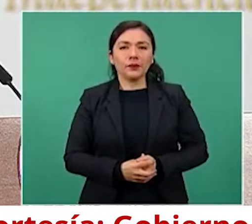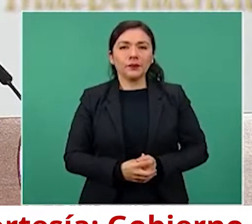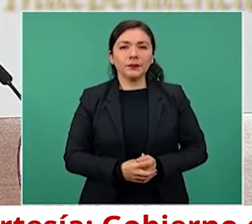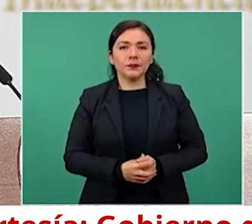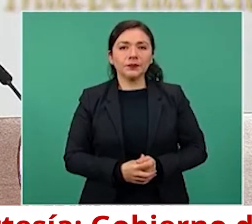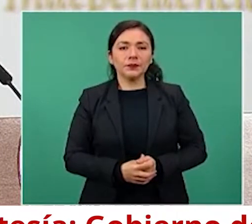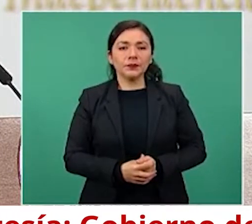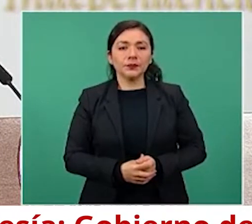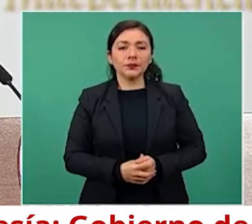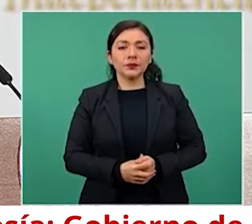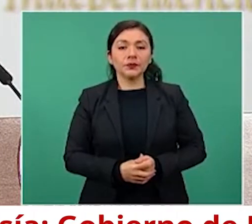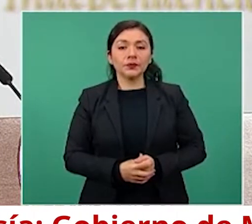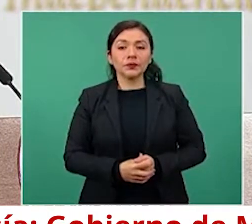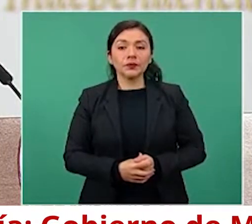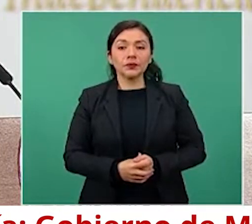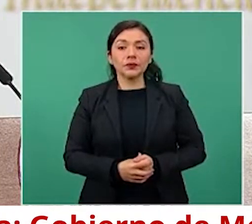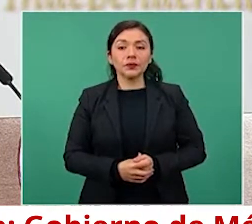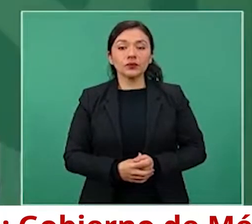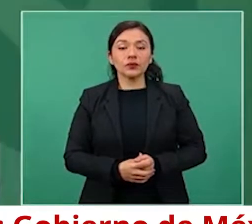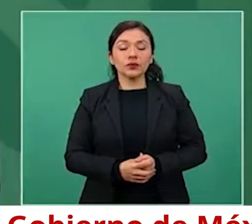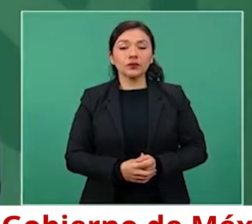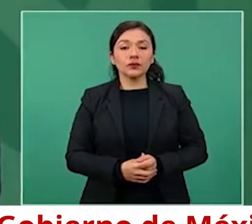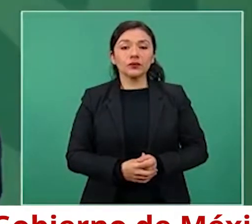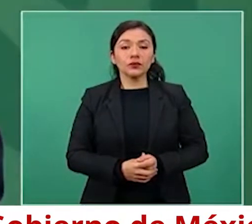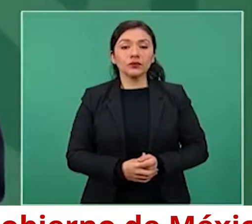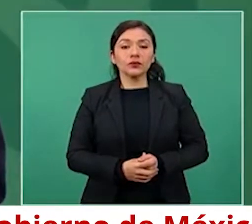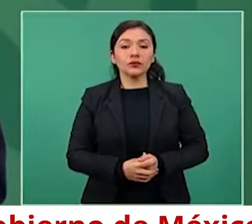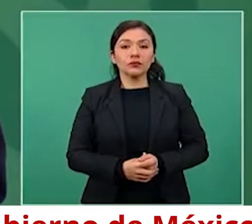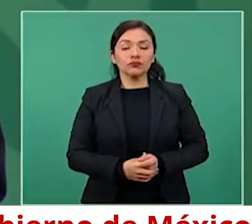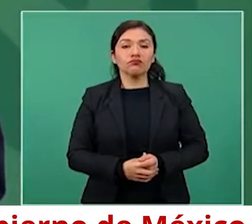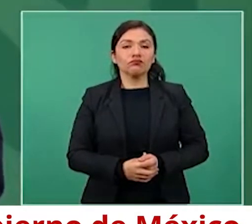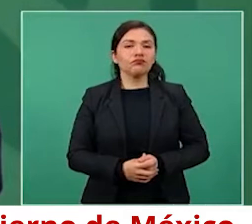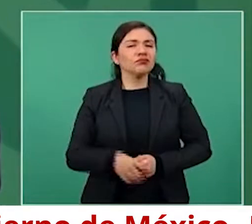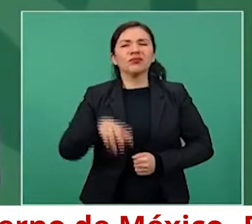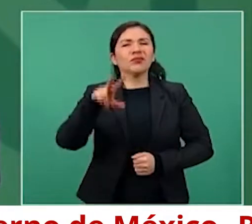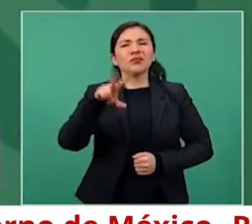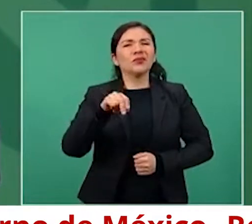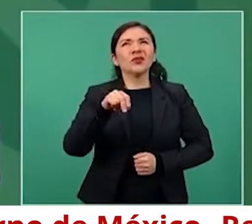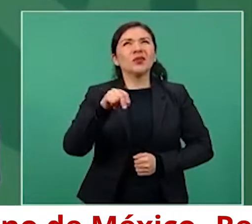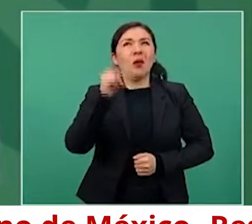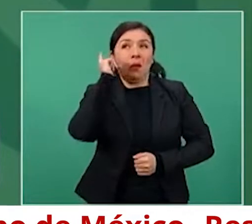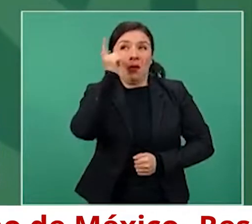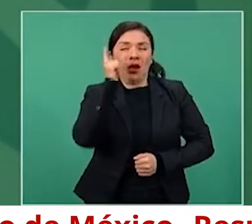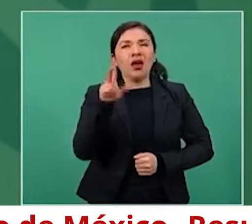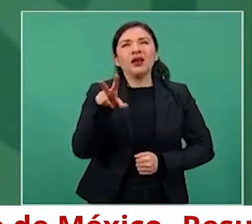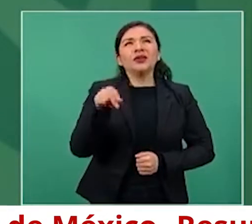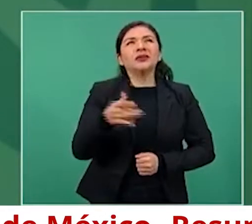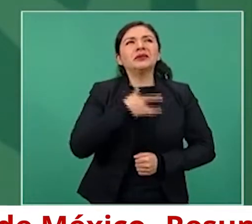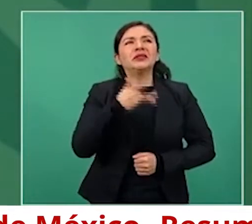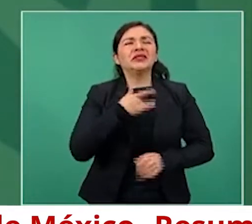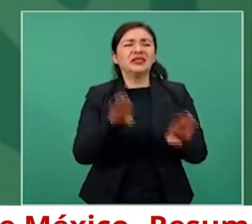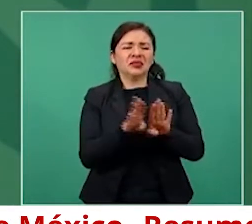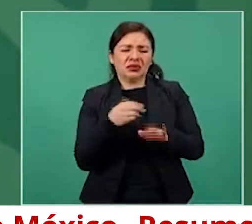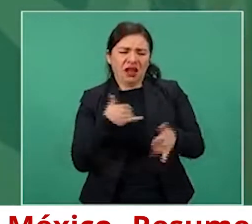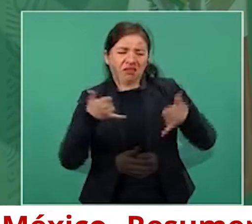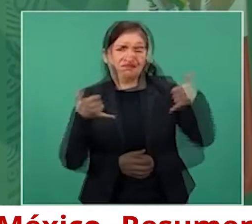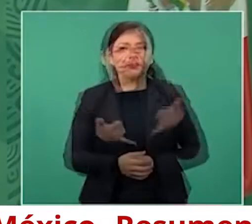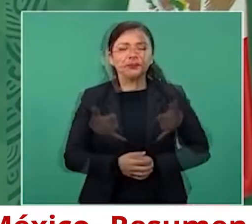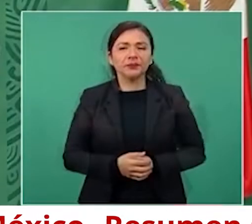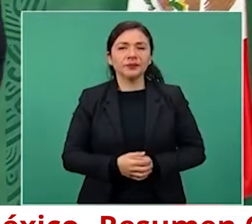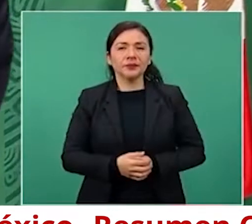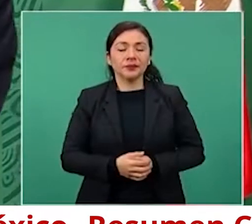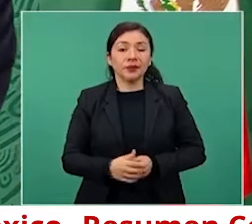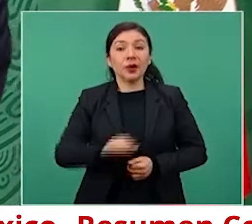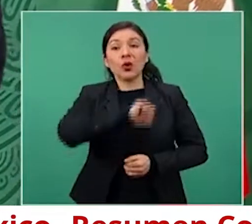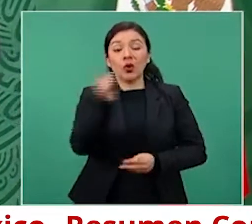Que no reneguemos de nuestro origen.